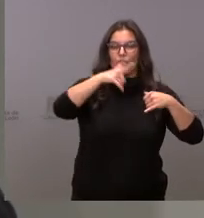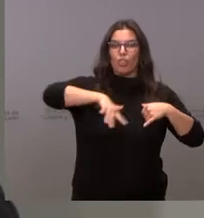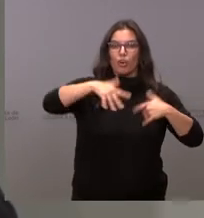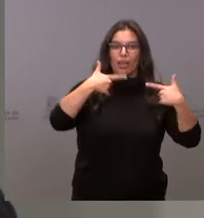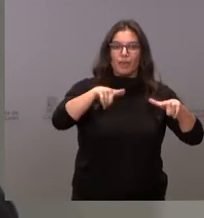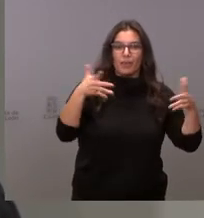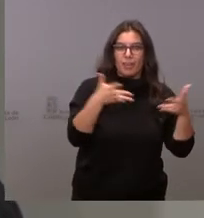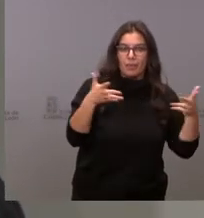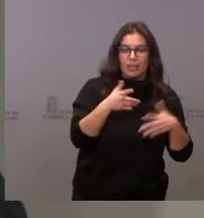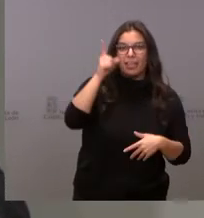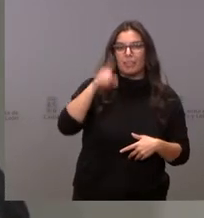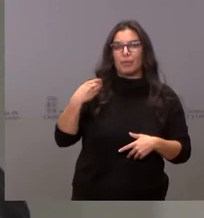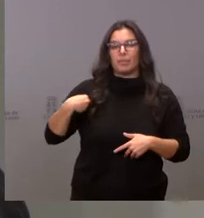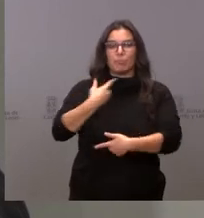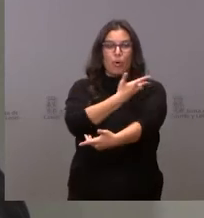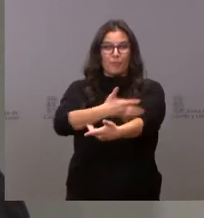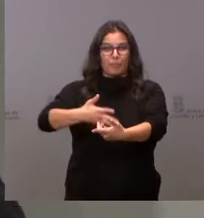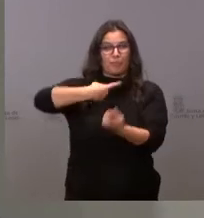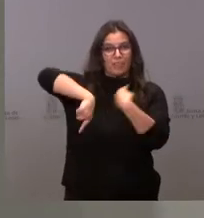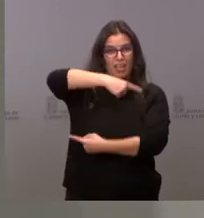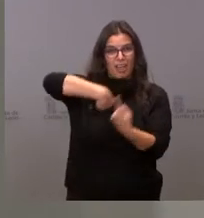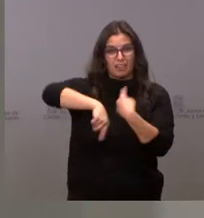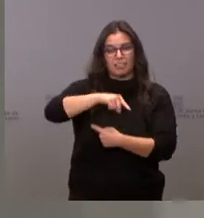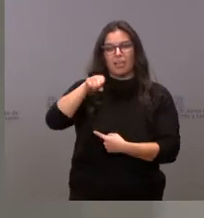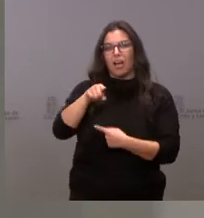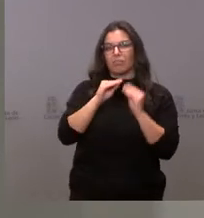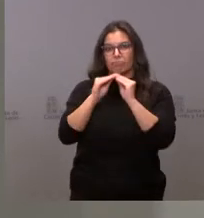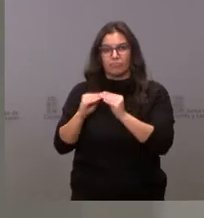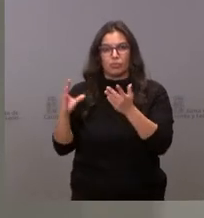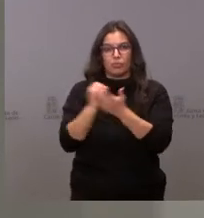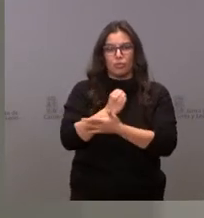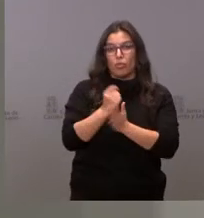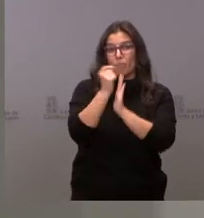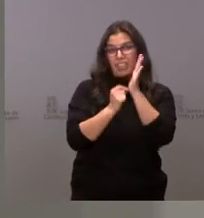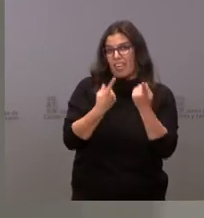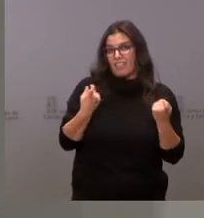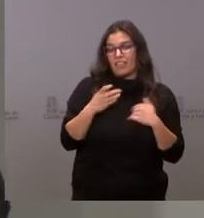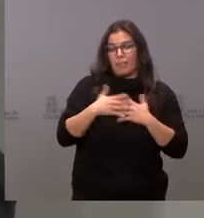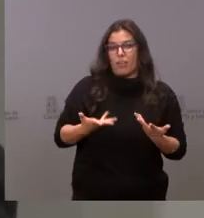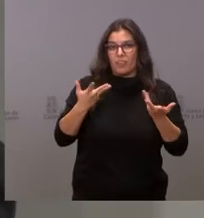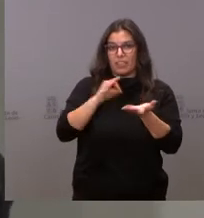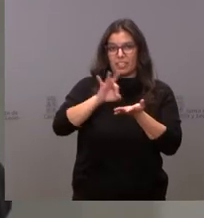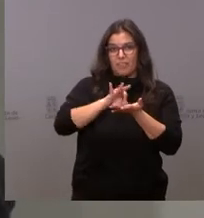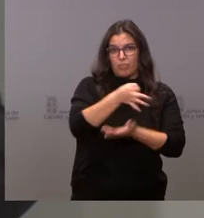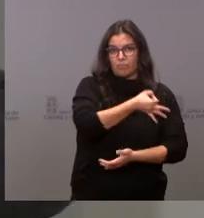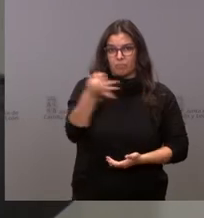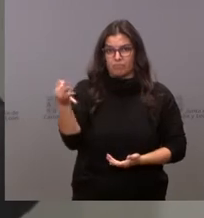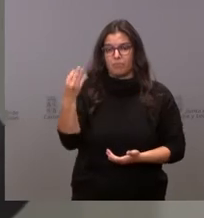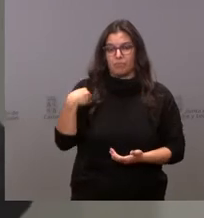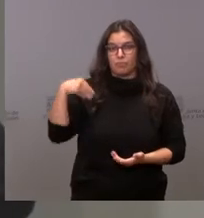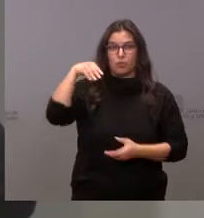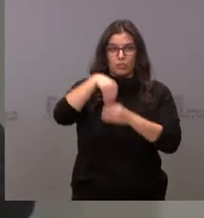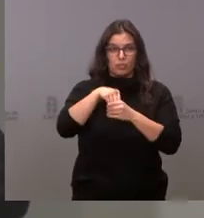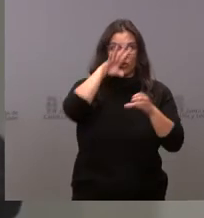de hemodiálisis de estos centros, medidas todas ellas necesarias para garantizar el servicio asistencial que prestan